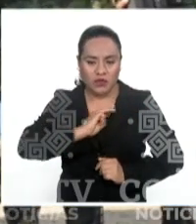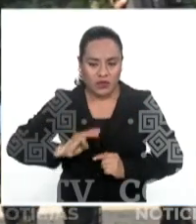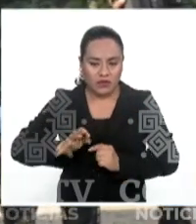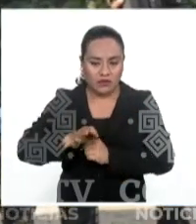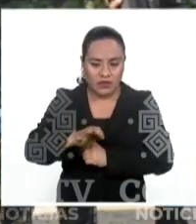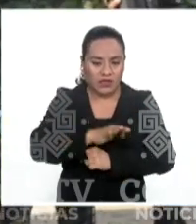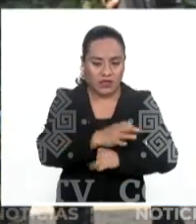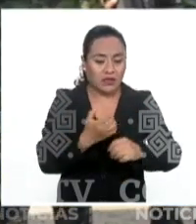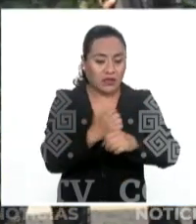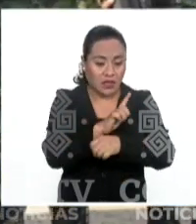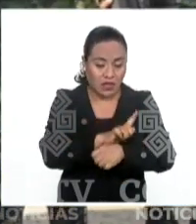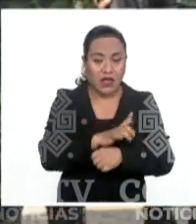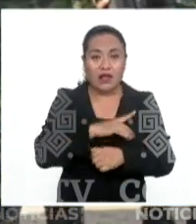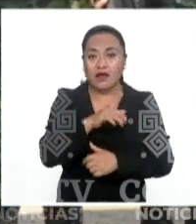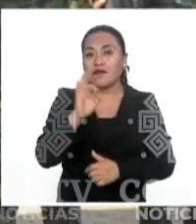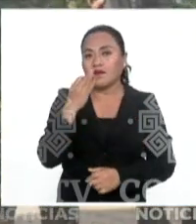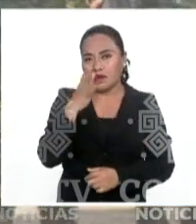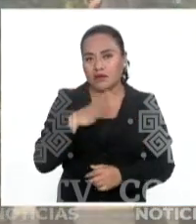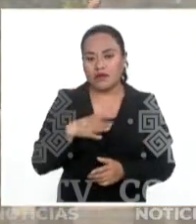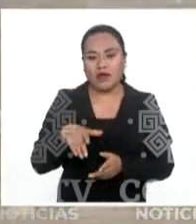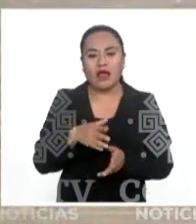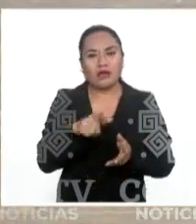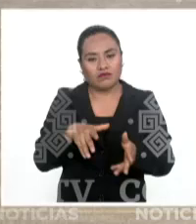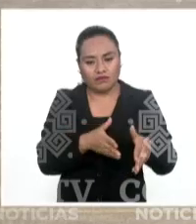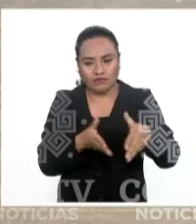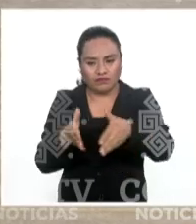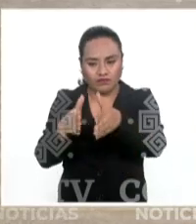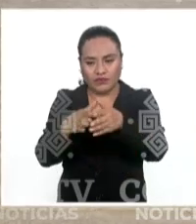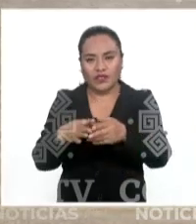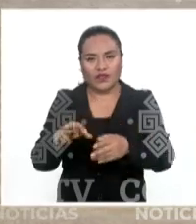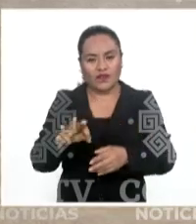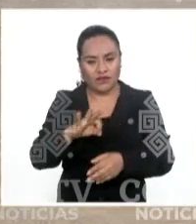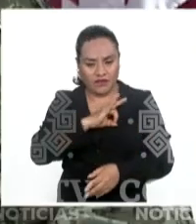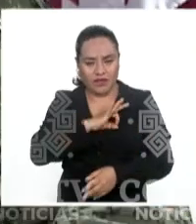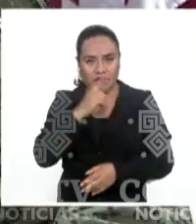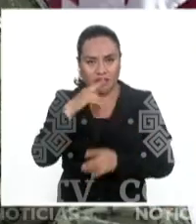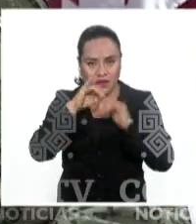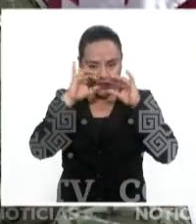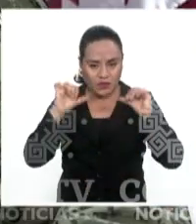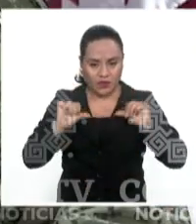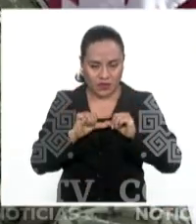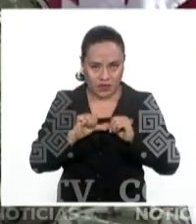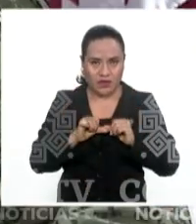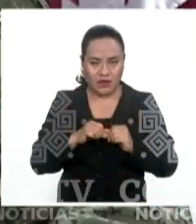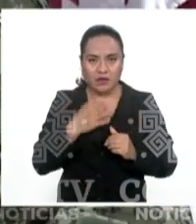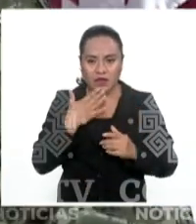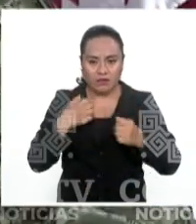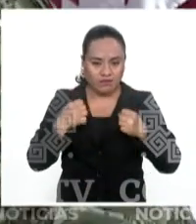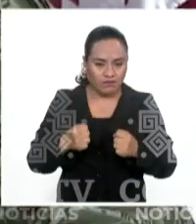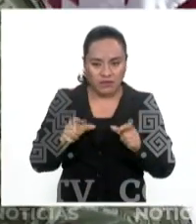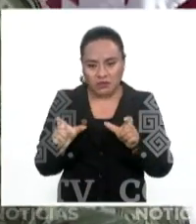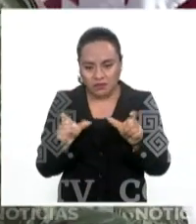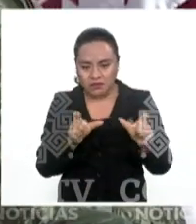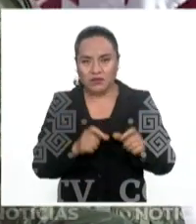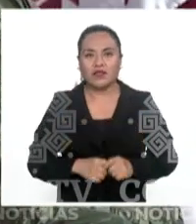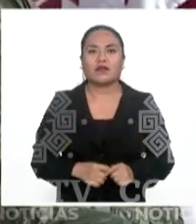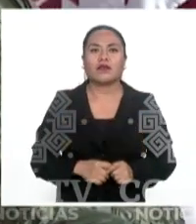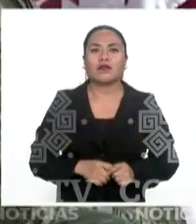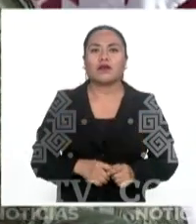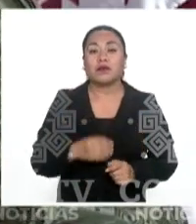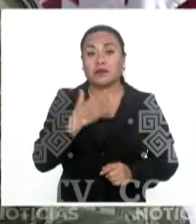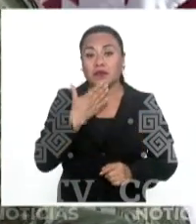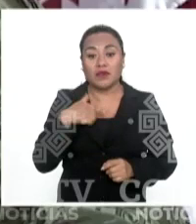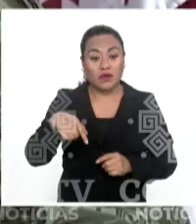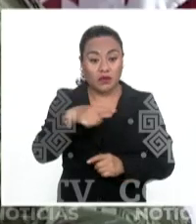federales con los operativos Ruta de la Fe y Diciembre Seguro. Muy de la mano el personal militar que integra la octava región